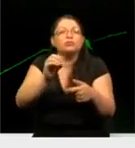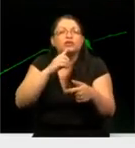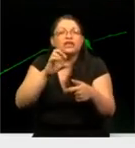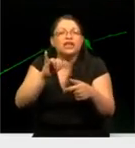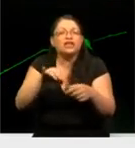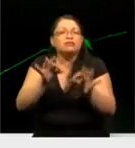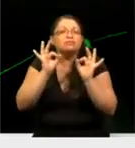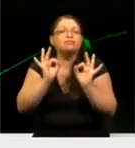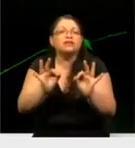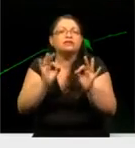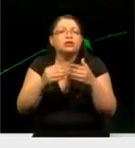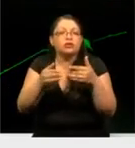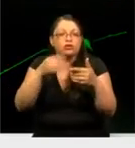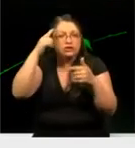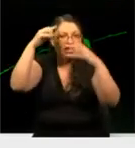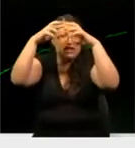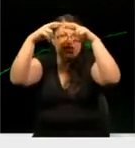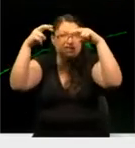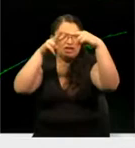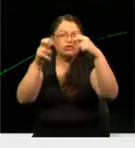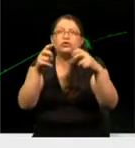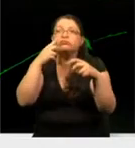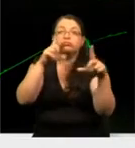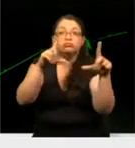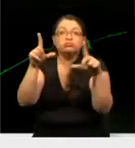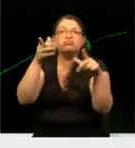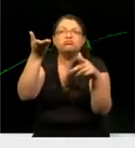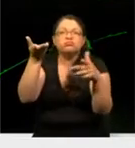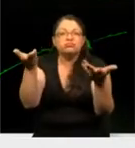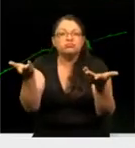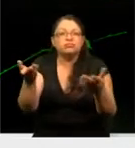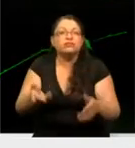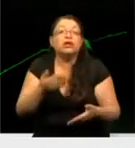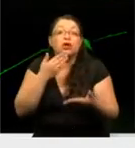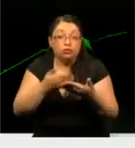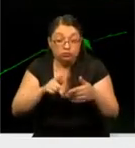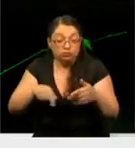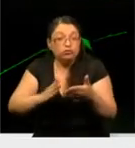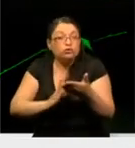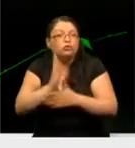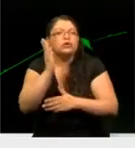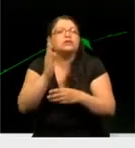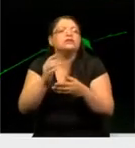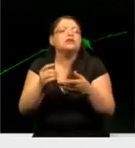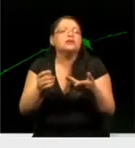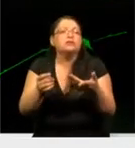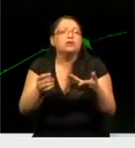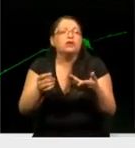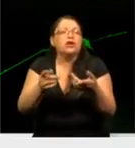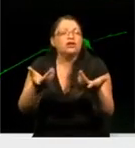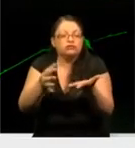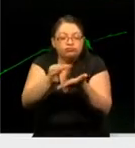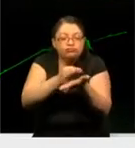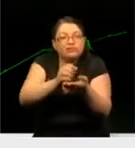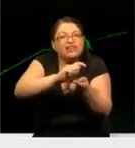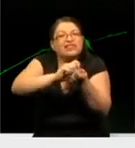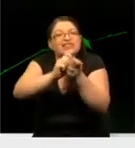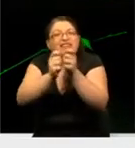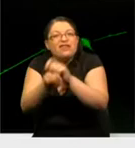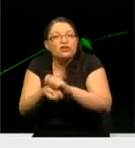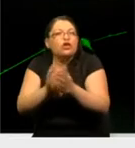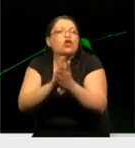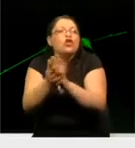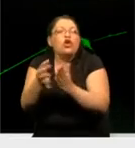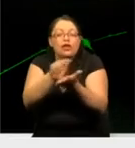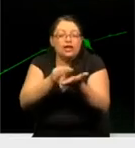específica de las neuronas. La diapositiva lo que muestra es que, cuando iniciamos nuestro tratamiento de transformación, todas las células, por